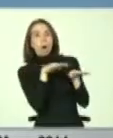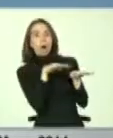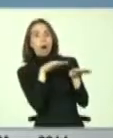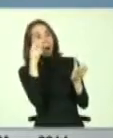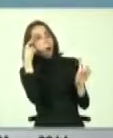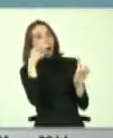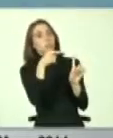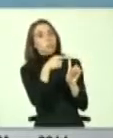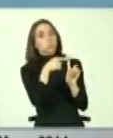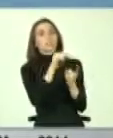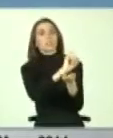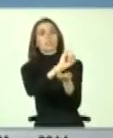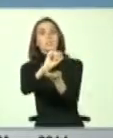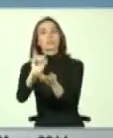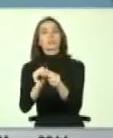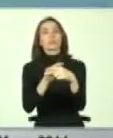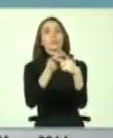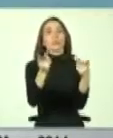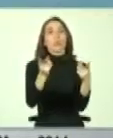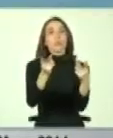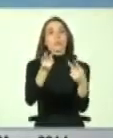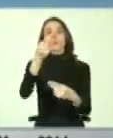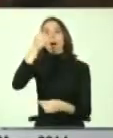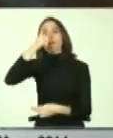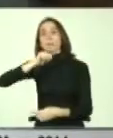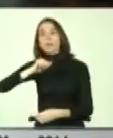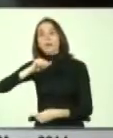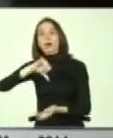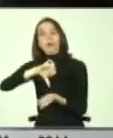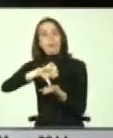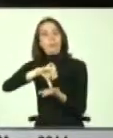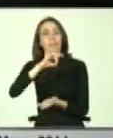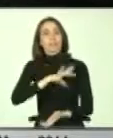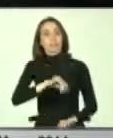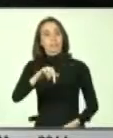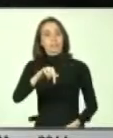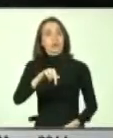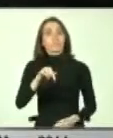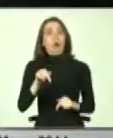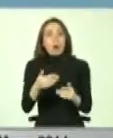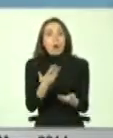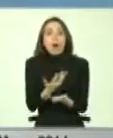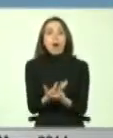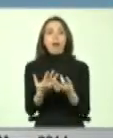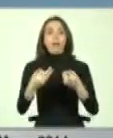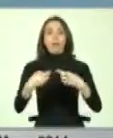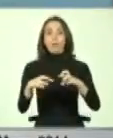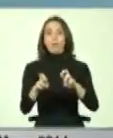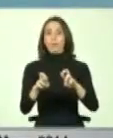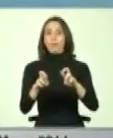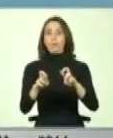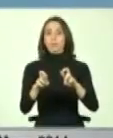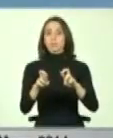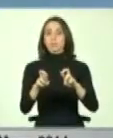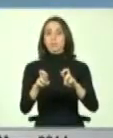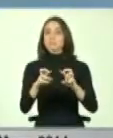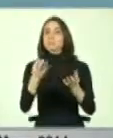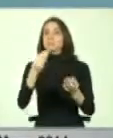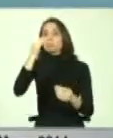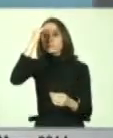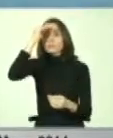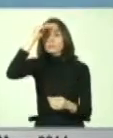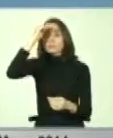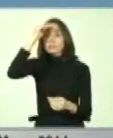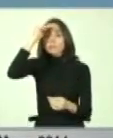las instituciones públicas y privadas de nuestro país. Hoy tenemos esa oportunidad y la experiencia